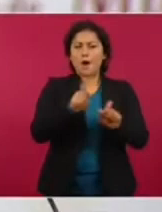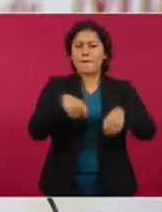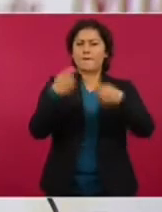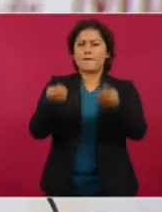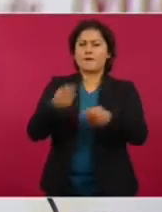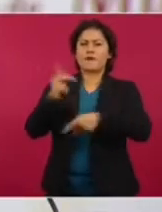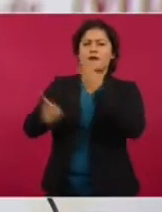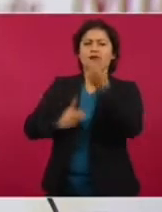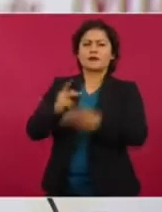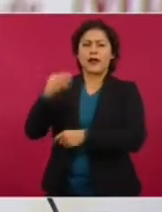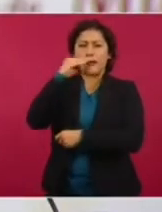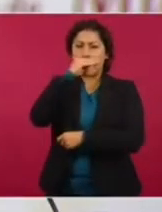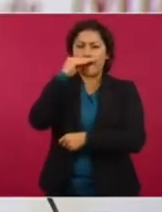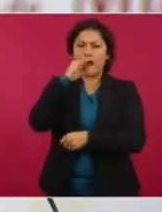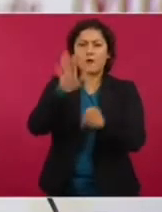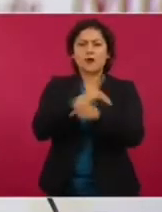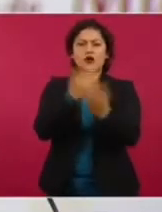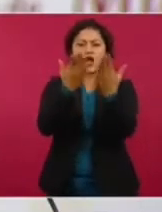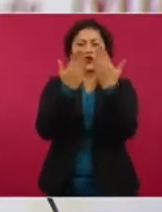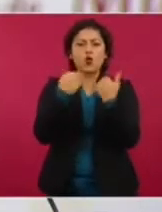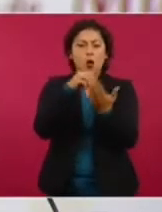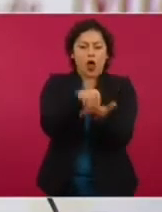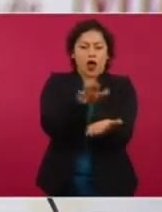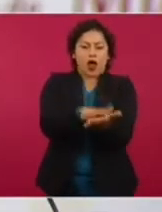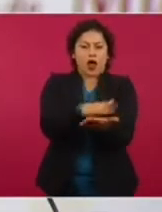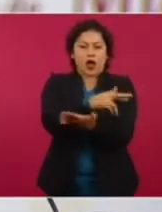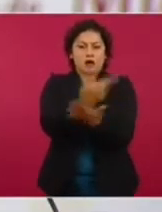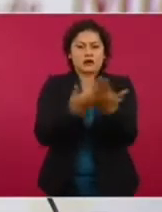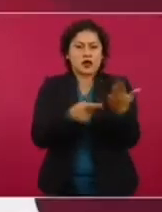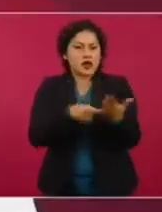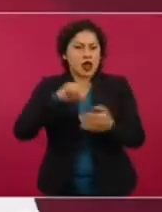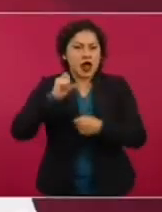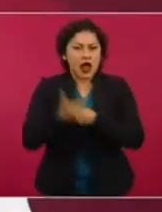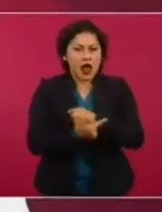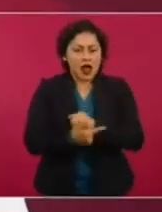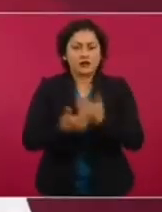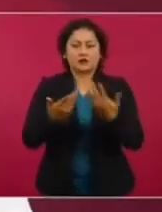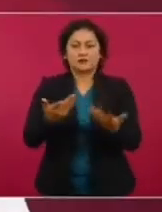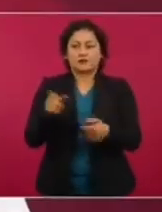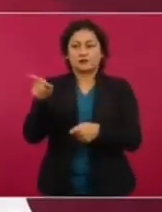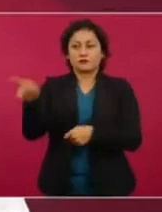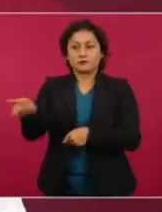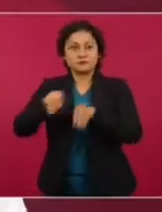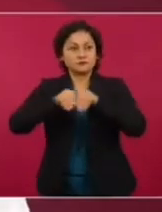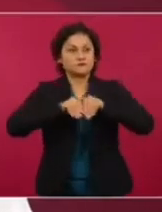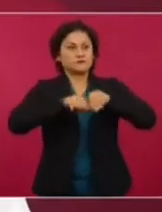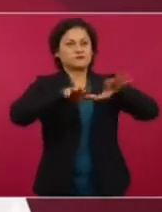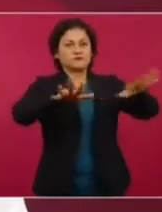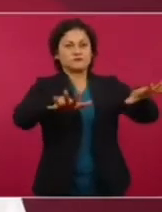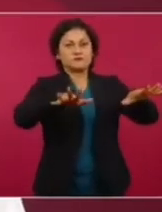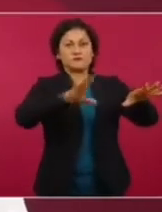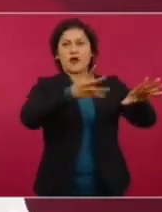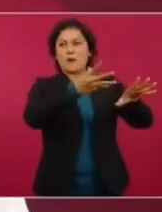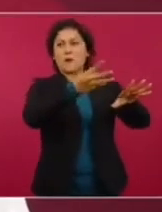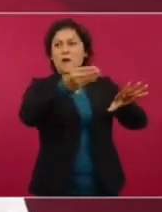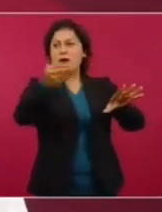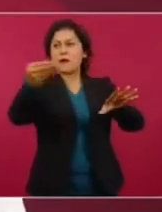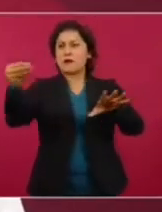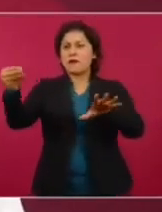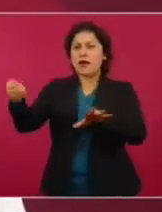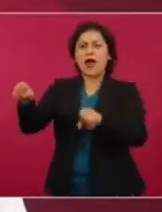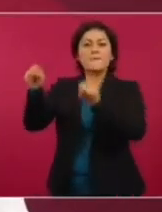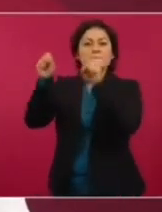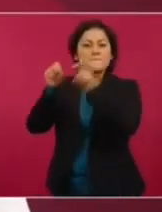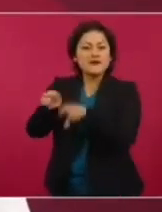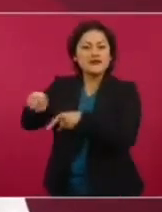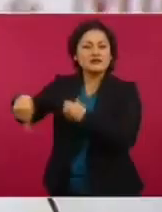registro de arrendamiento. A partir de ese texto se dio vuelo a esa nota falsa publicada por mexicanos contra la